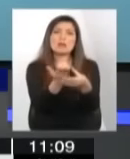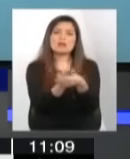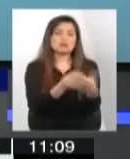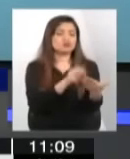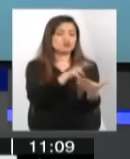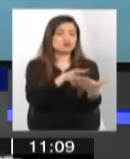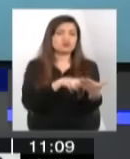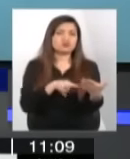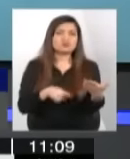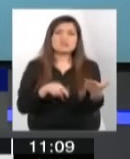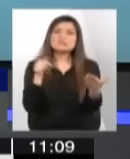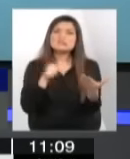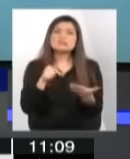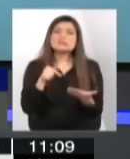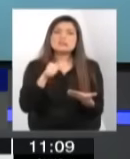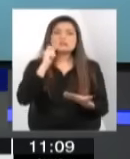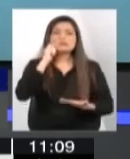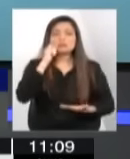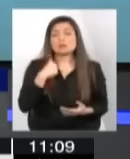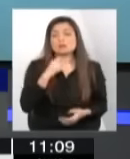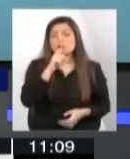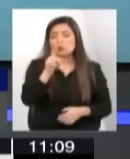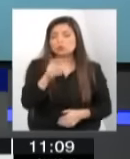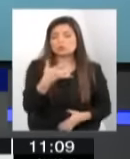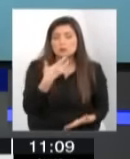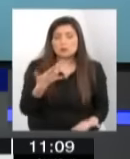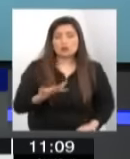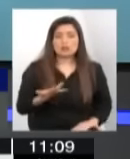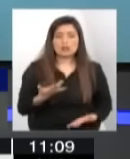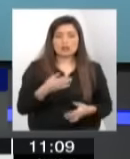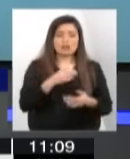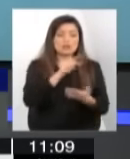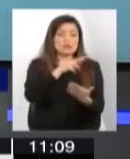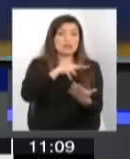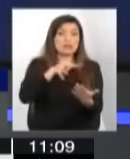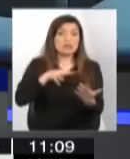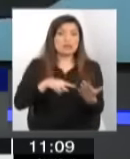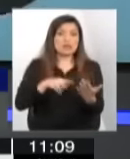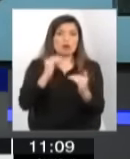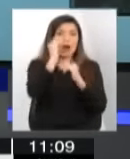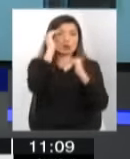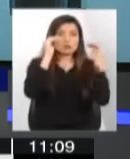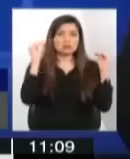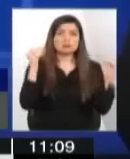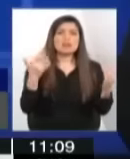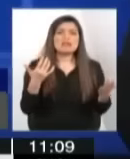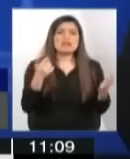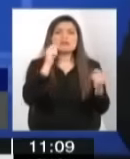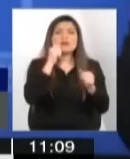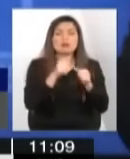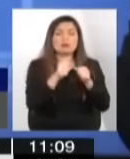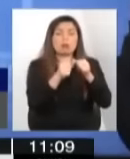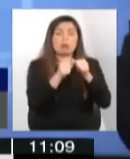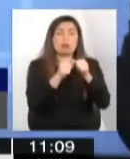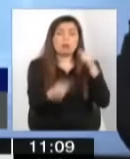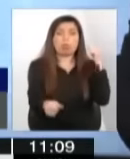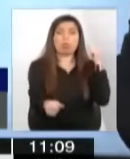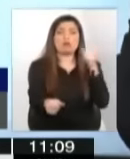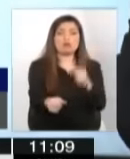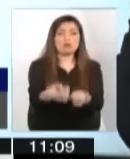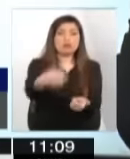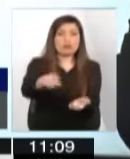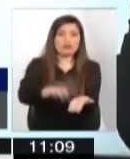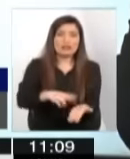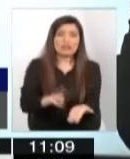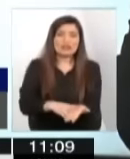distancia, y te lo pregunto porque eso seguramente es lo que se lee por parte de las autoridades, ¿qué distancia tiene con la realidad? A